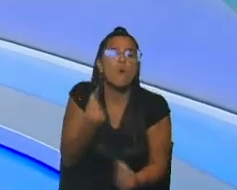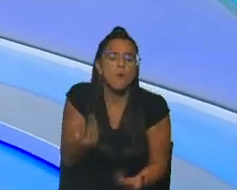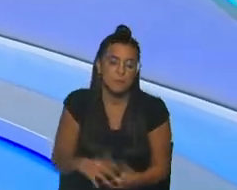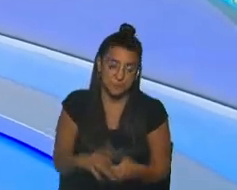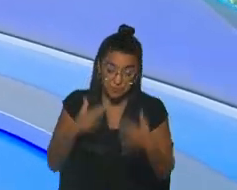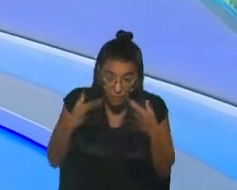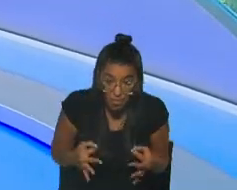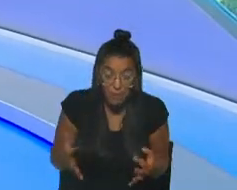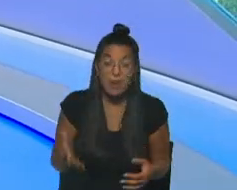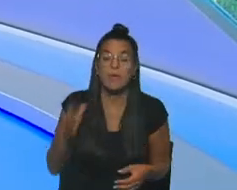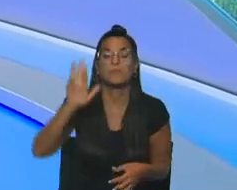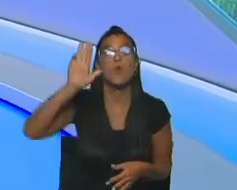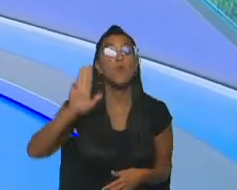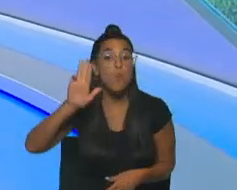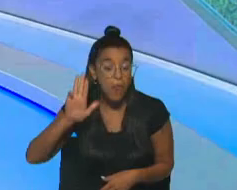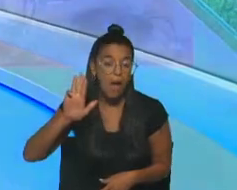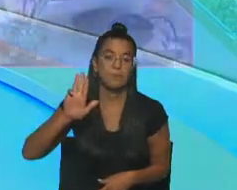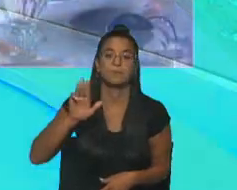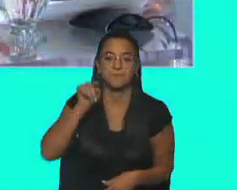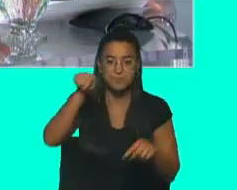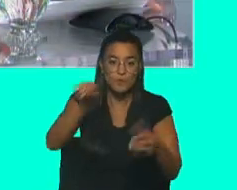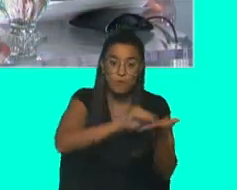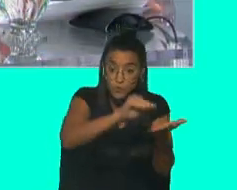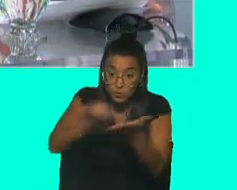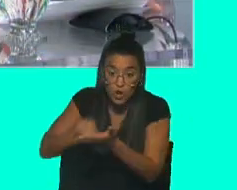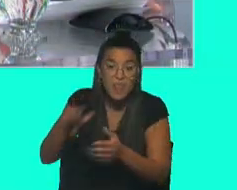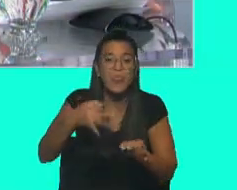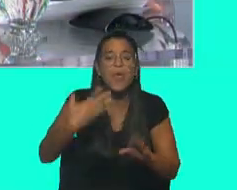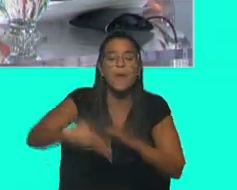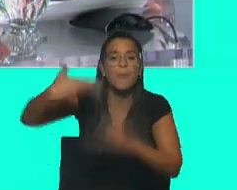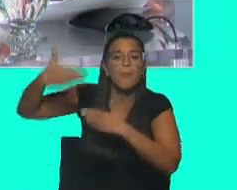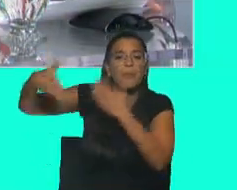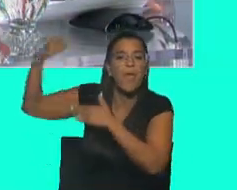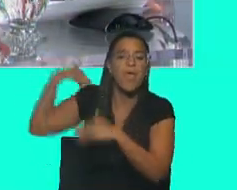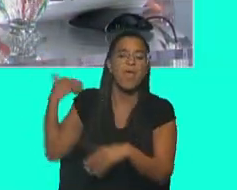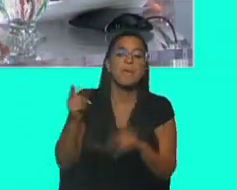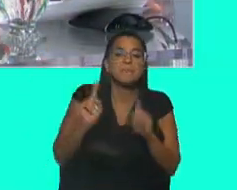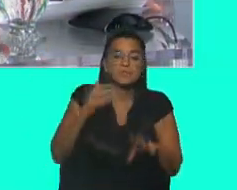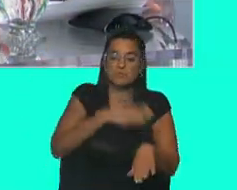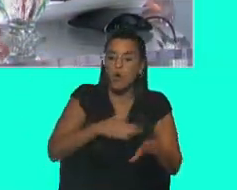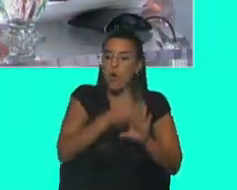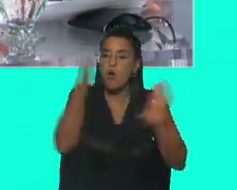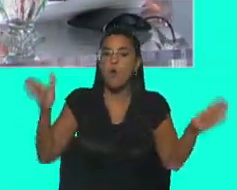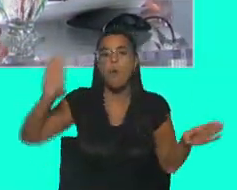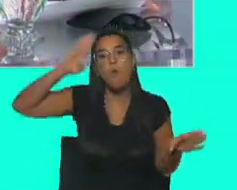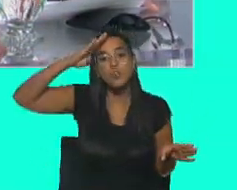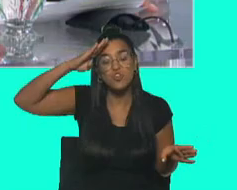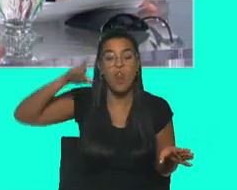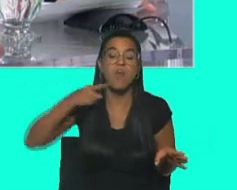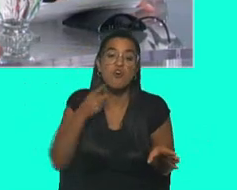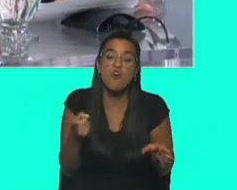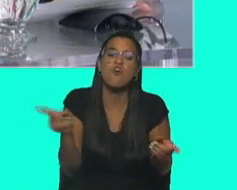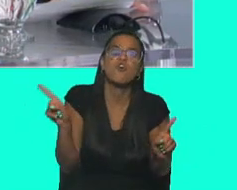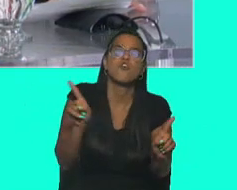Bueno, la verdad es que Lula y estas funcionarias tienen que remontar años con Bolsonaro, no solo